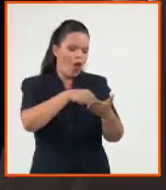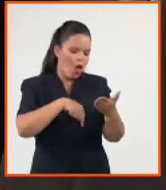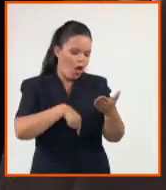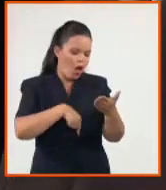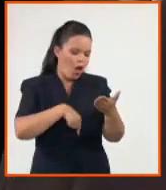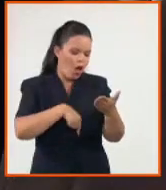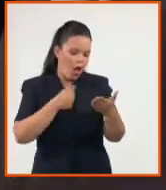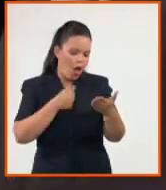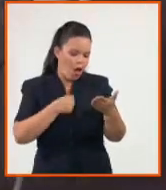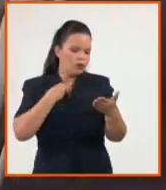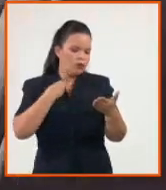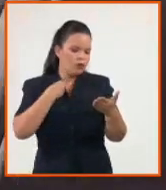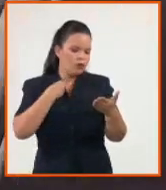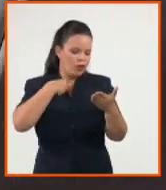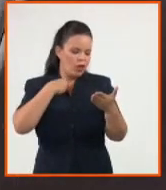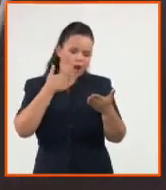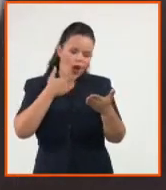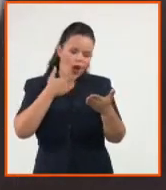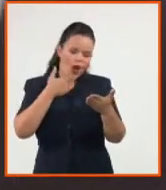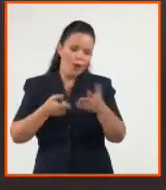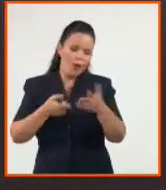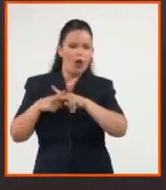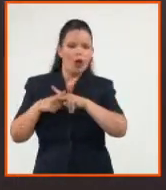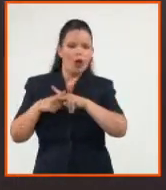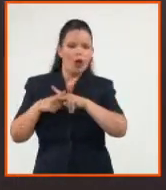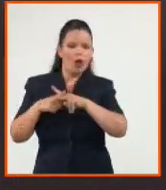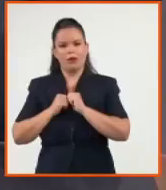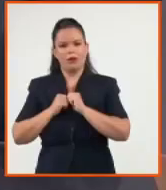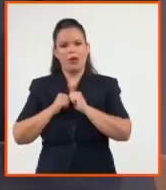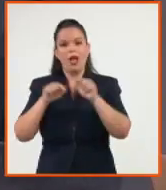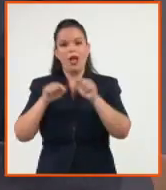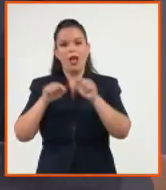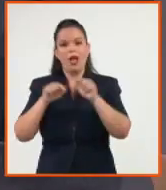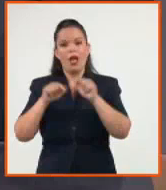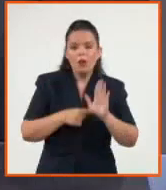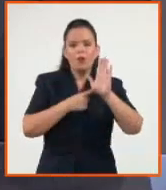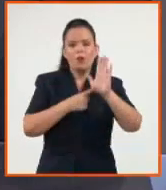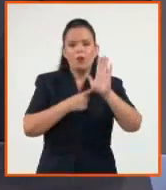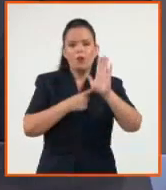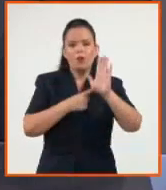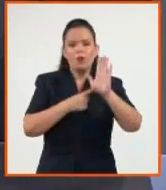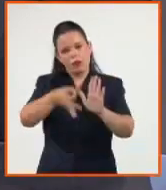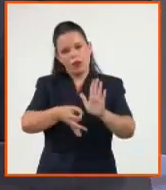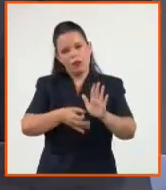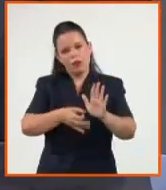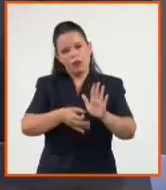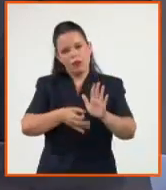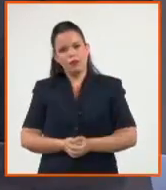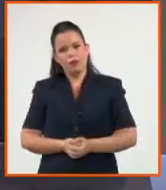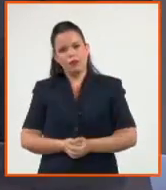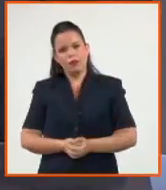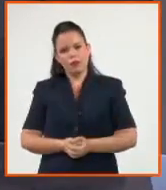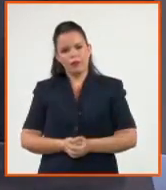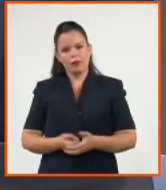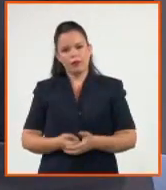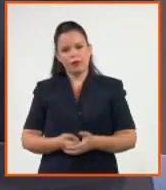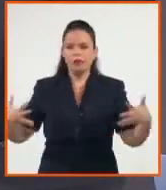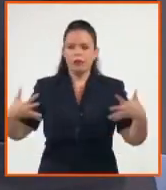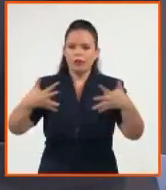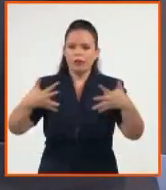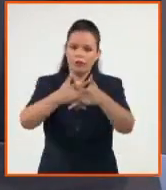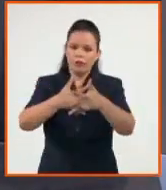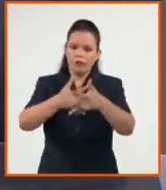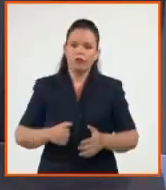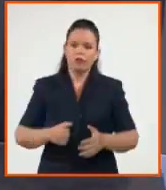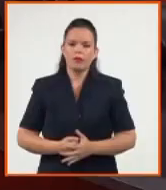respetuoso, ético, con apego a la verdad de estos canales de comunicación. Vice Ministro,